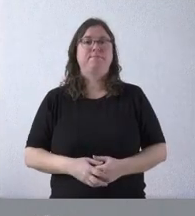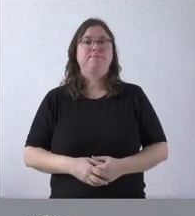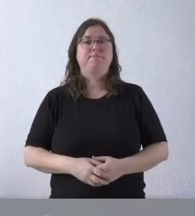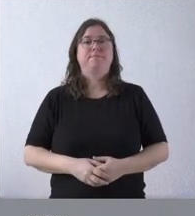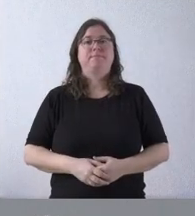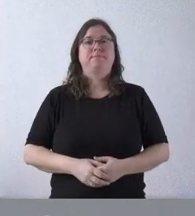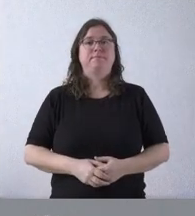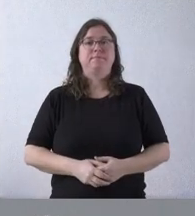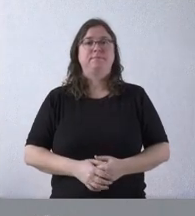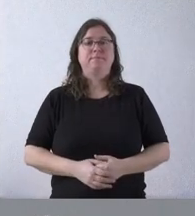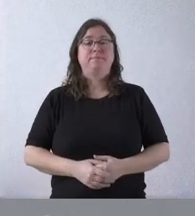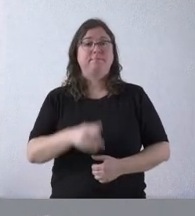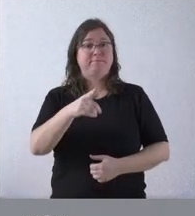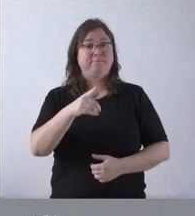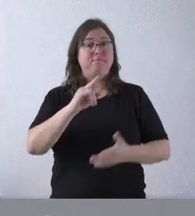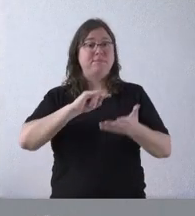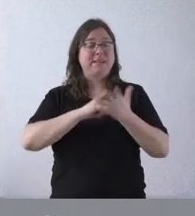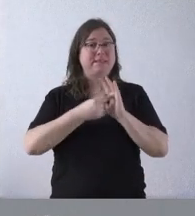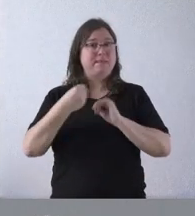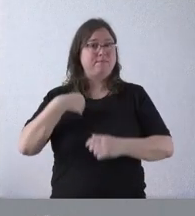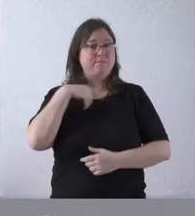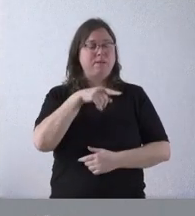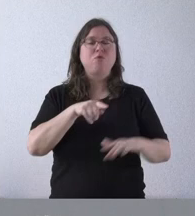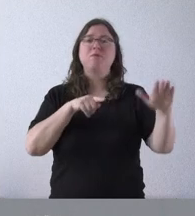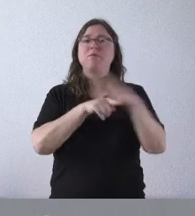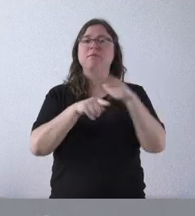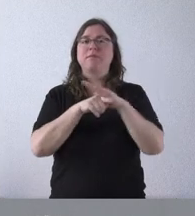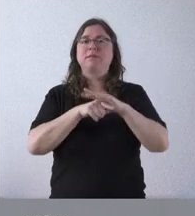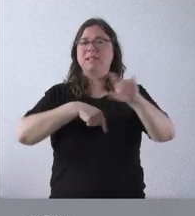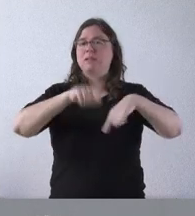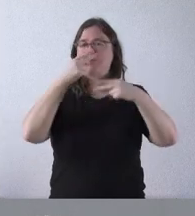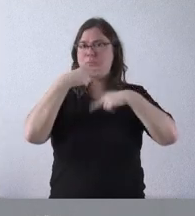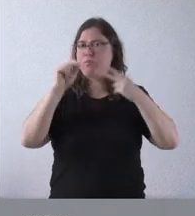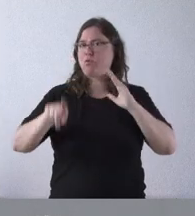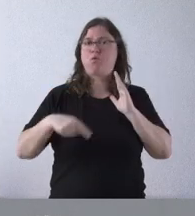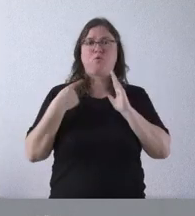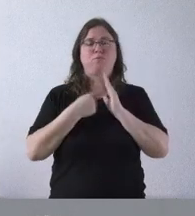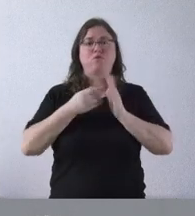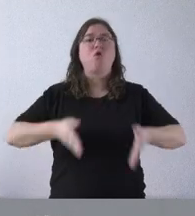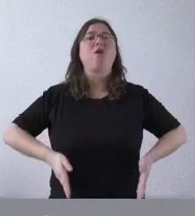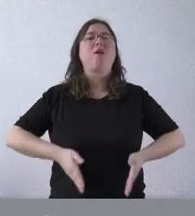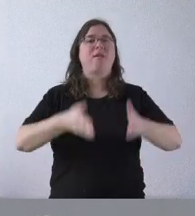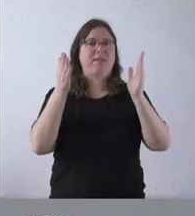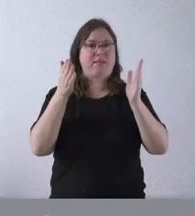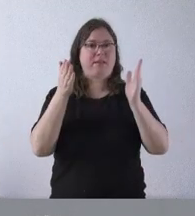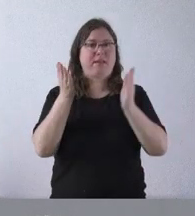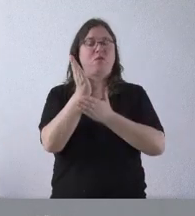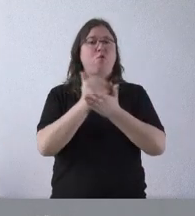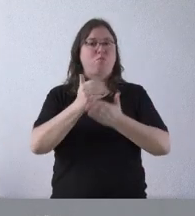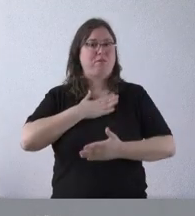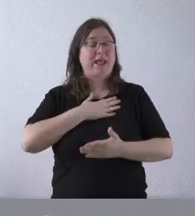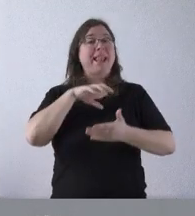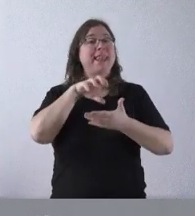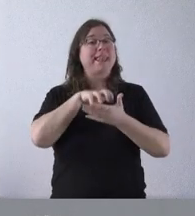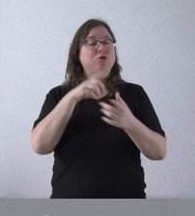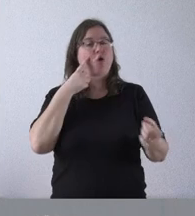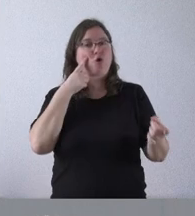este va a permitir gestionar todo el sistema de transporte público de viajeros por carretera de la comunidad. Es un centro de